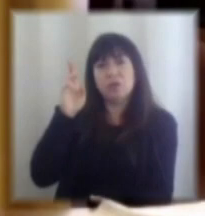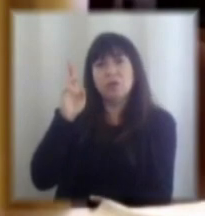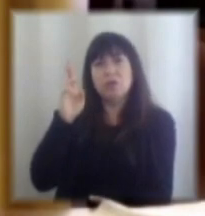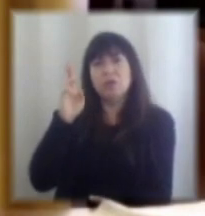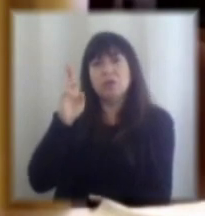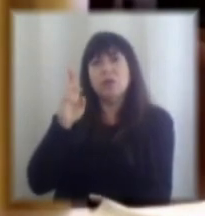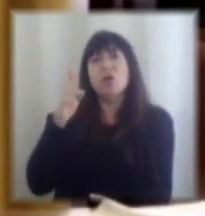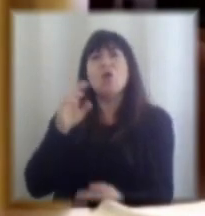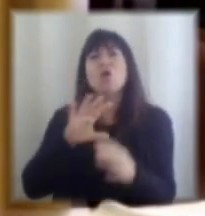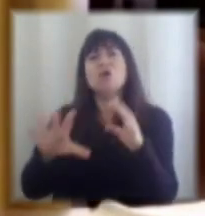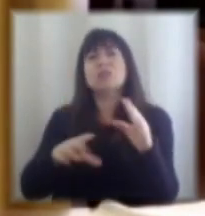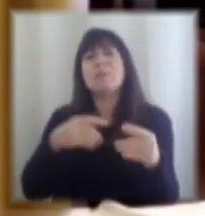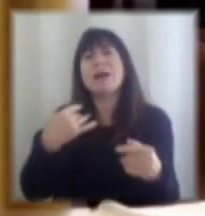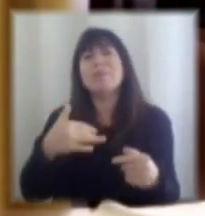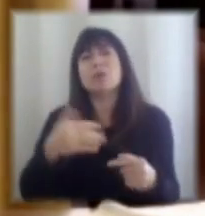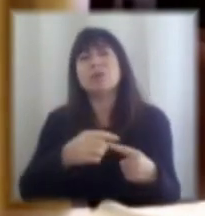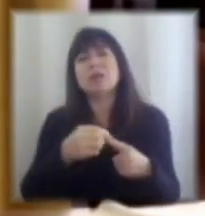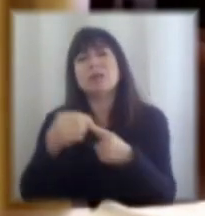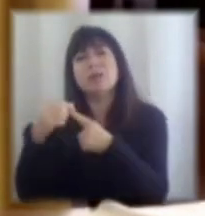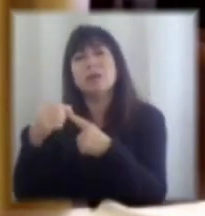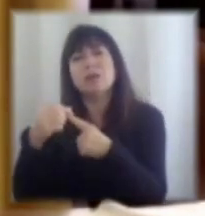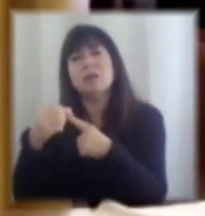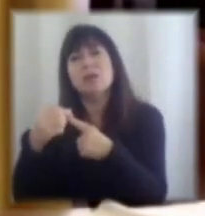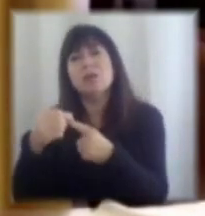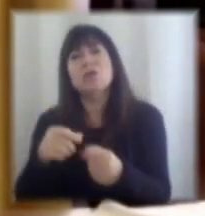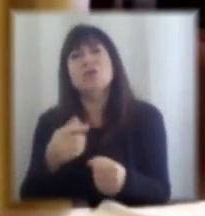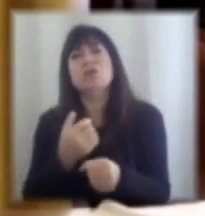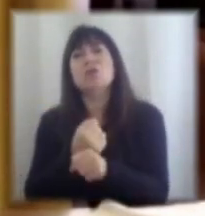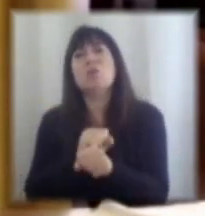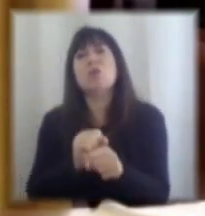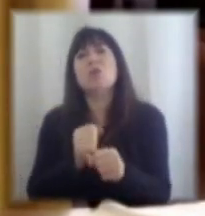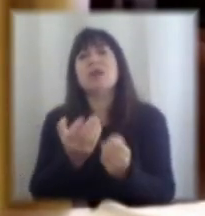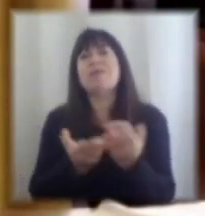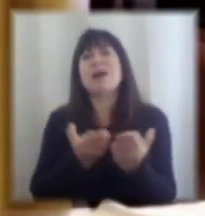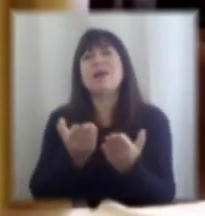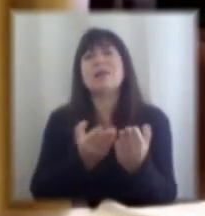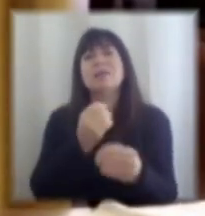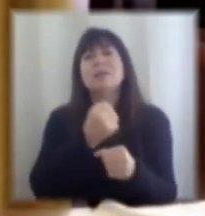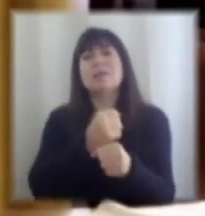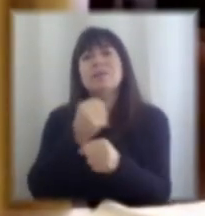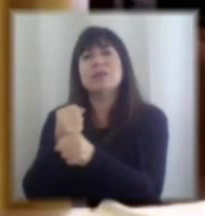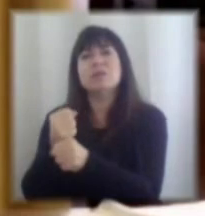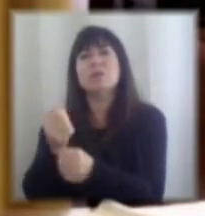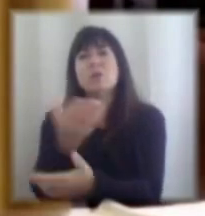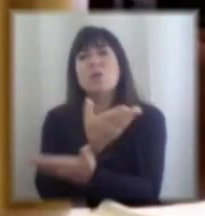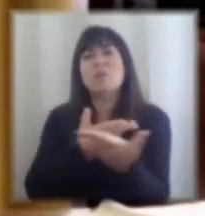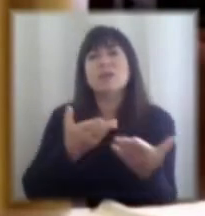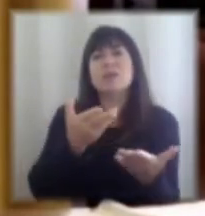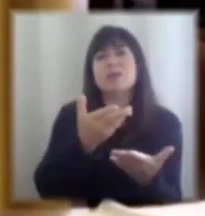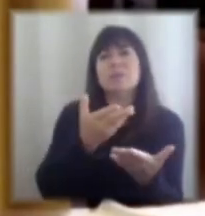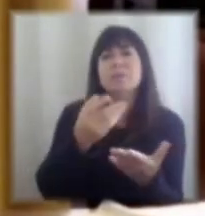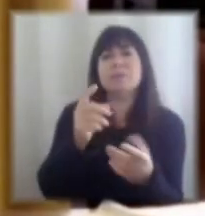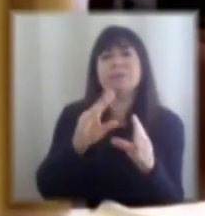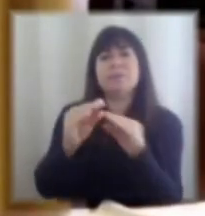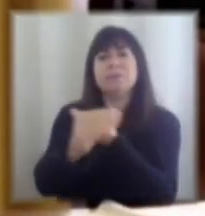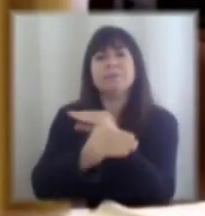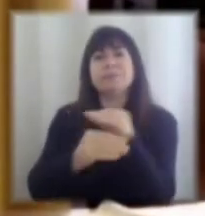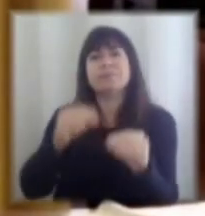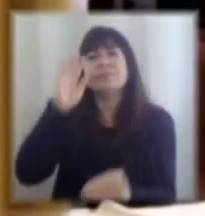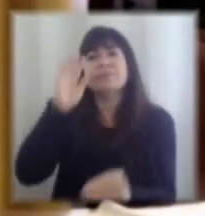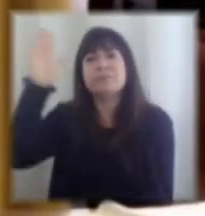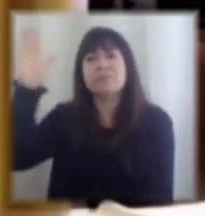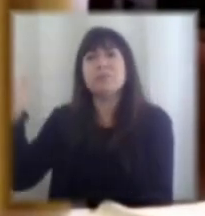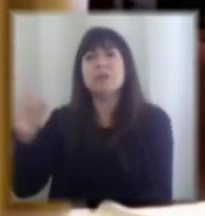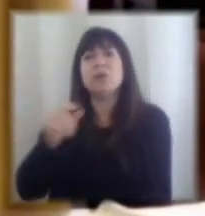relevantes si es que yo no puedo trabajar con los servicios y en una conversación decirle oye imagínense que ustedes tuvieran 90 de